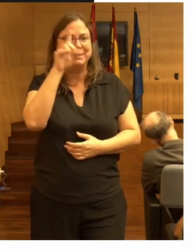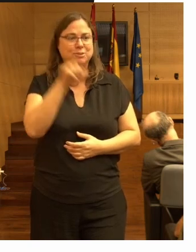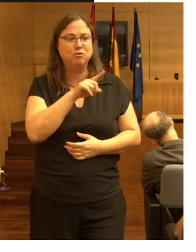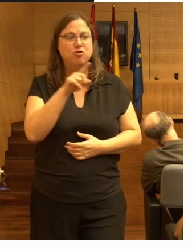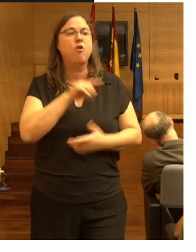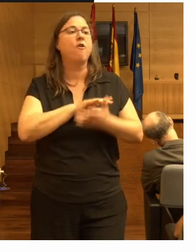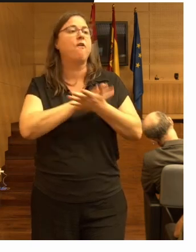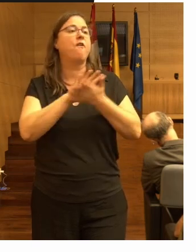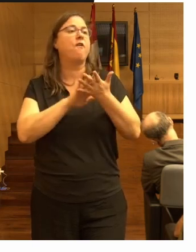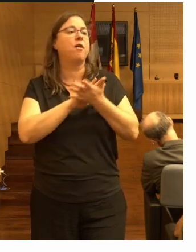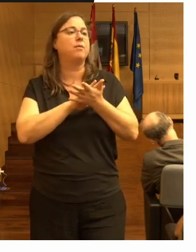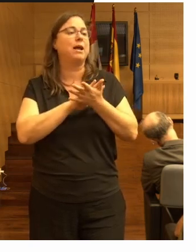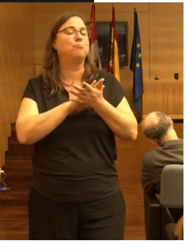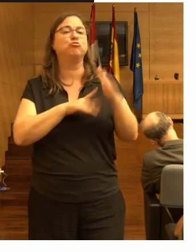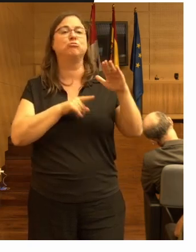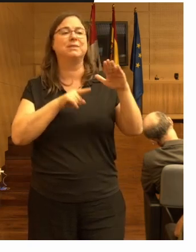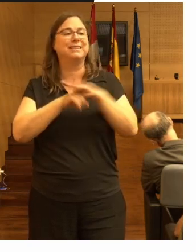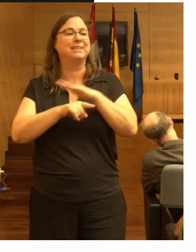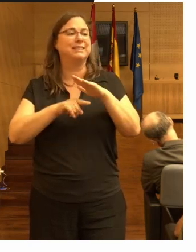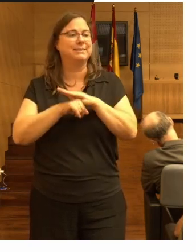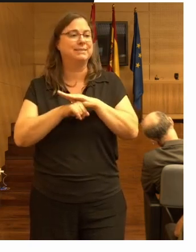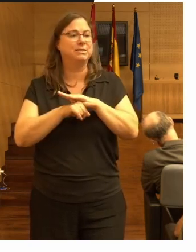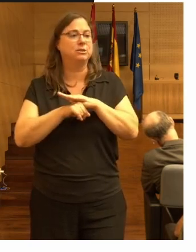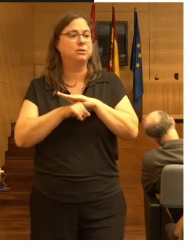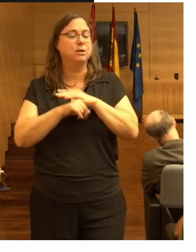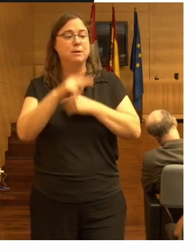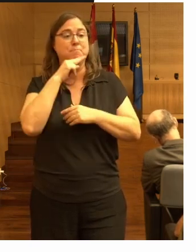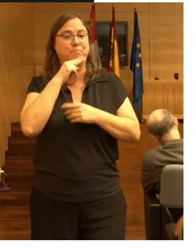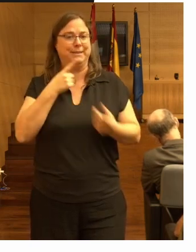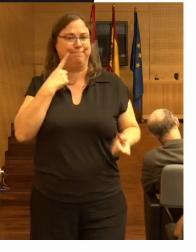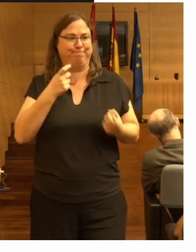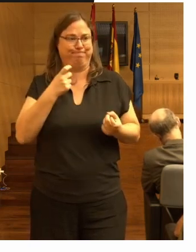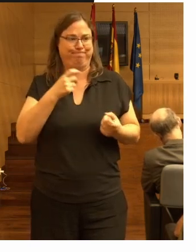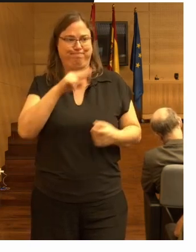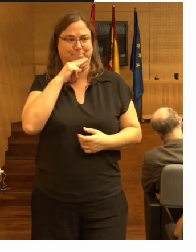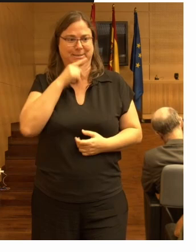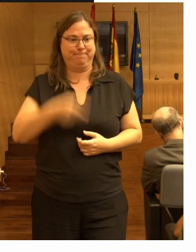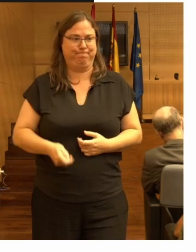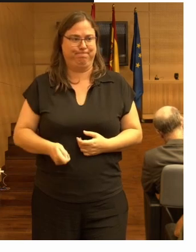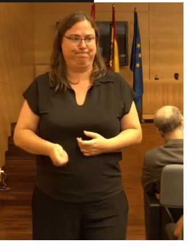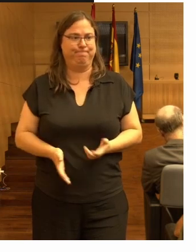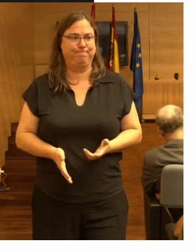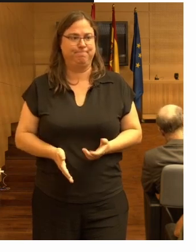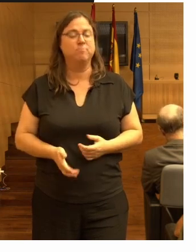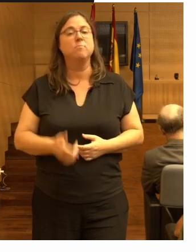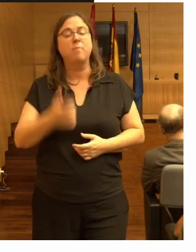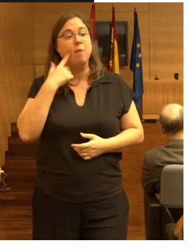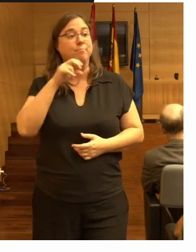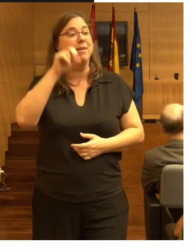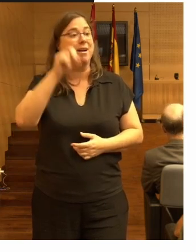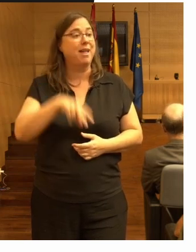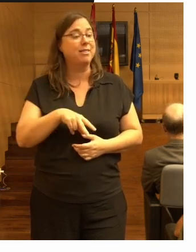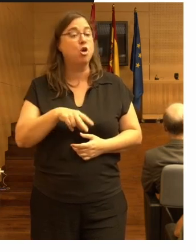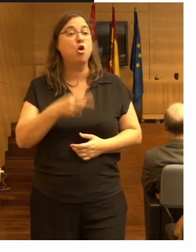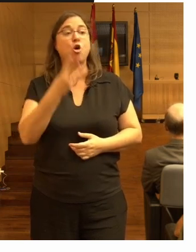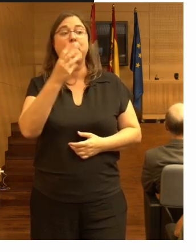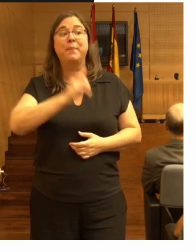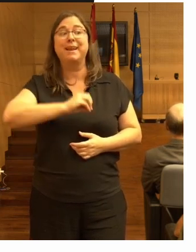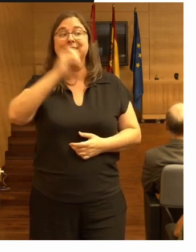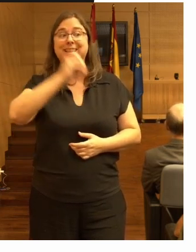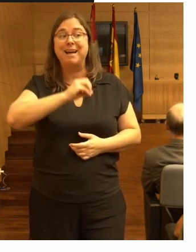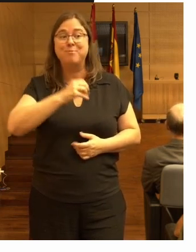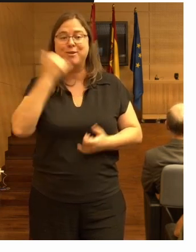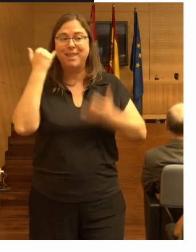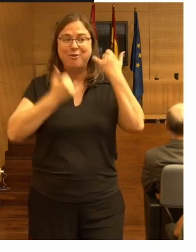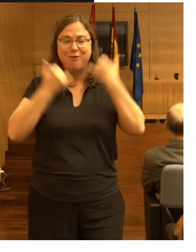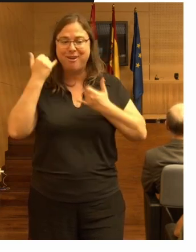hablando de la gestión de la incontinencia y tienes tienes razón el 30% de las heridas ocurren